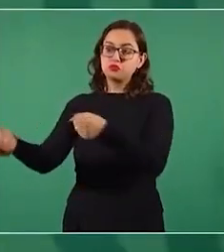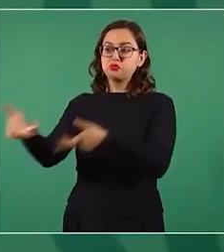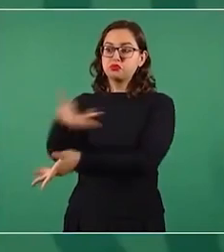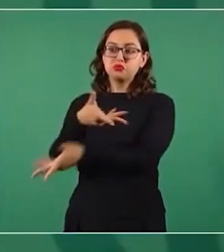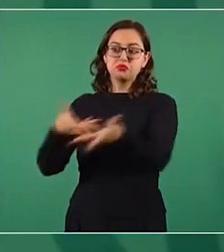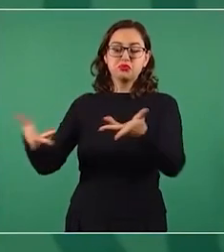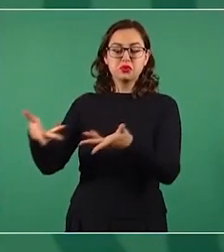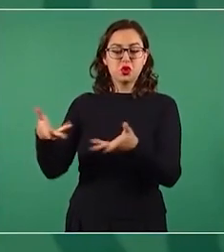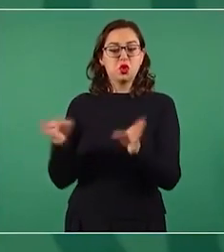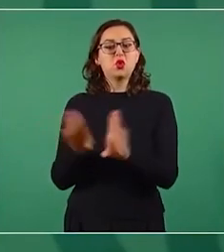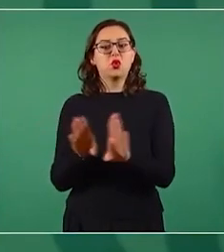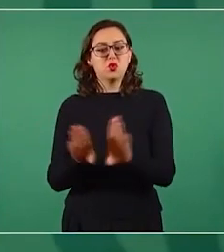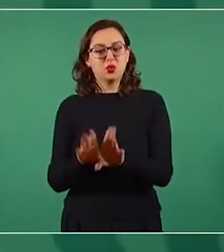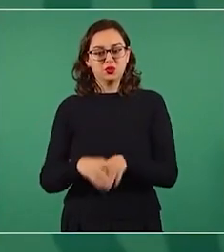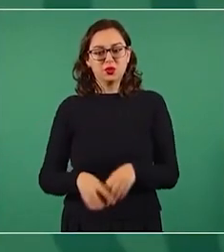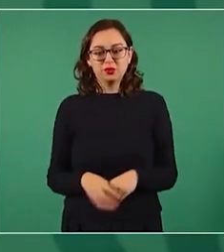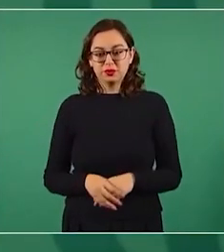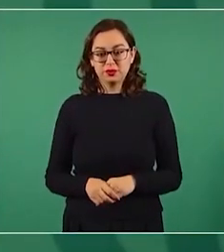¿Cómo?